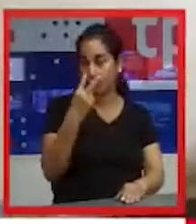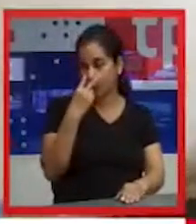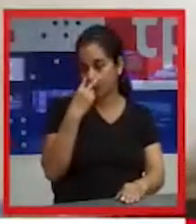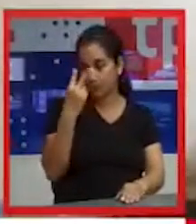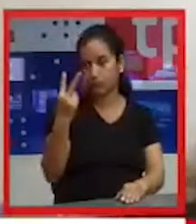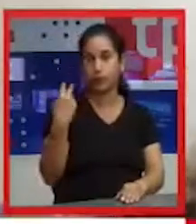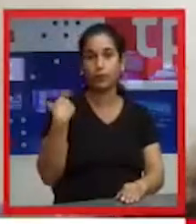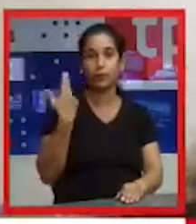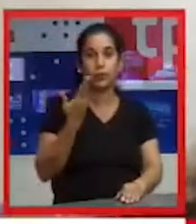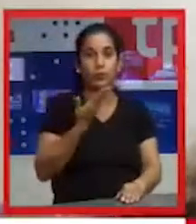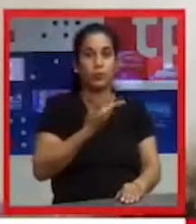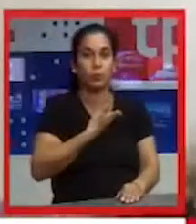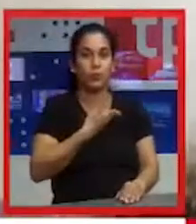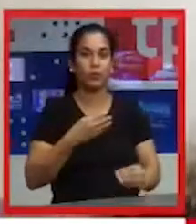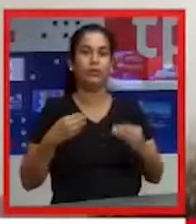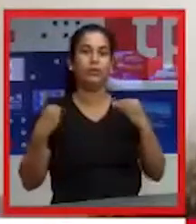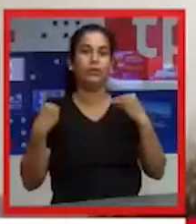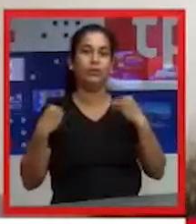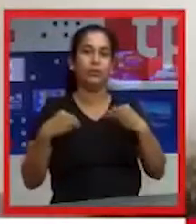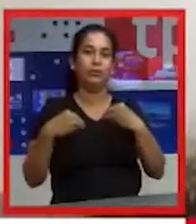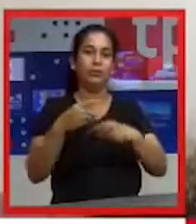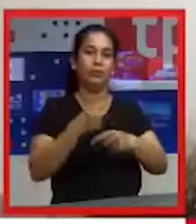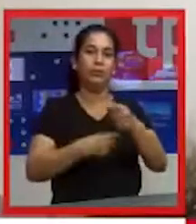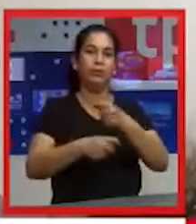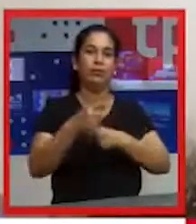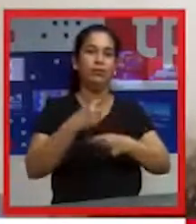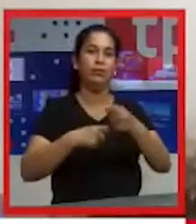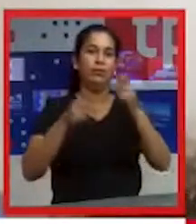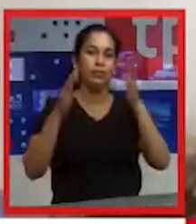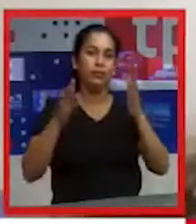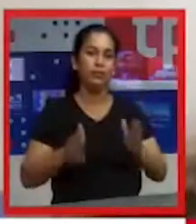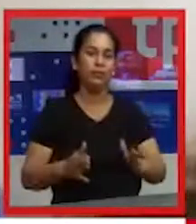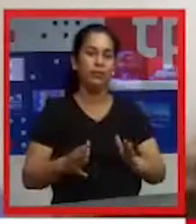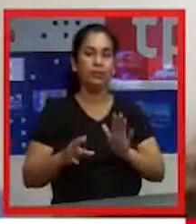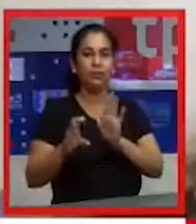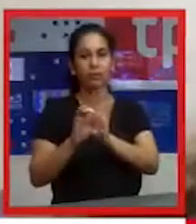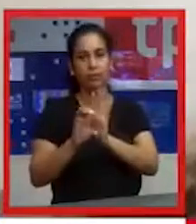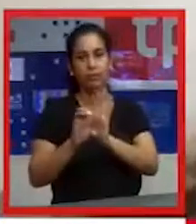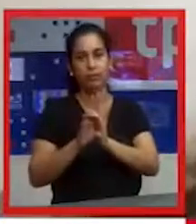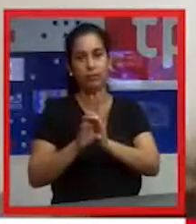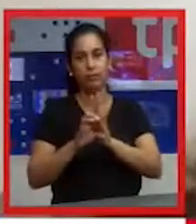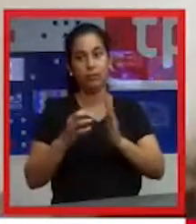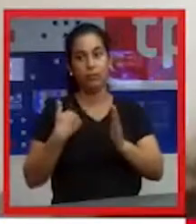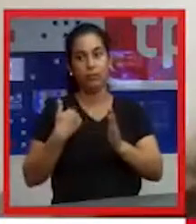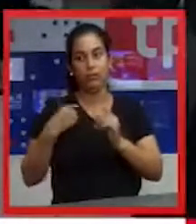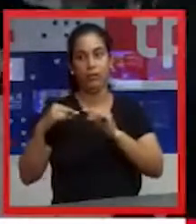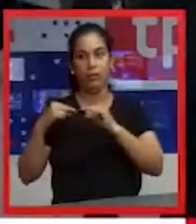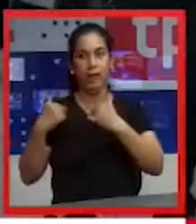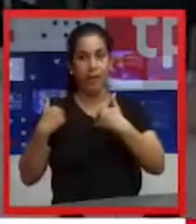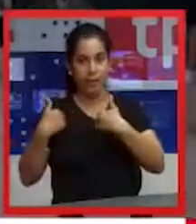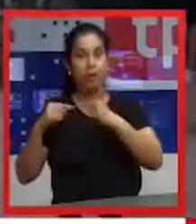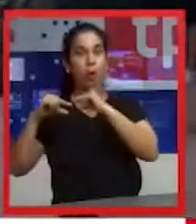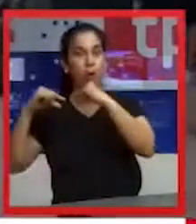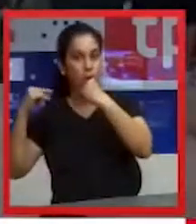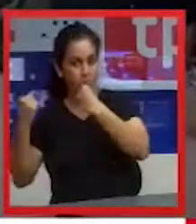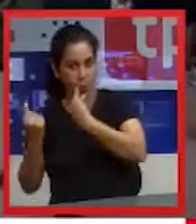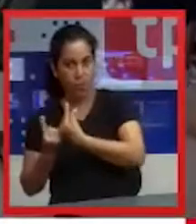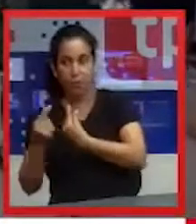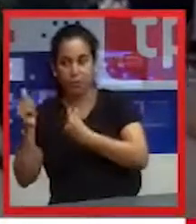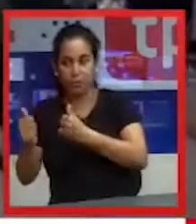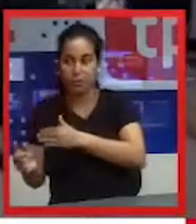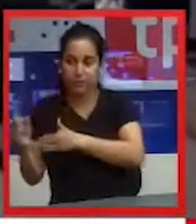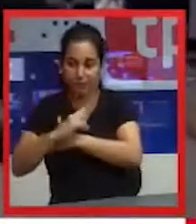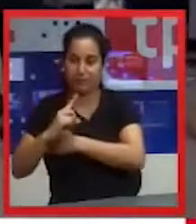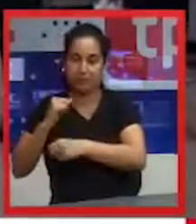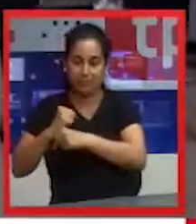que tenemos porque tenemos todo tipo de rubros. Hay compañeros que viven al día y esos compañeros